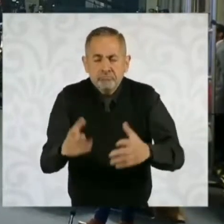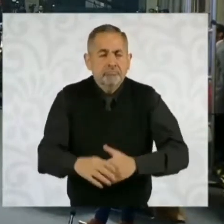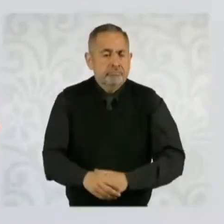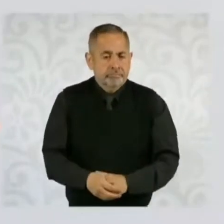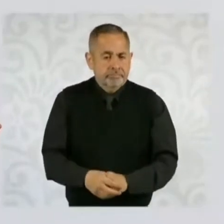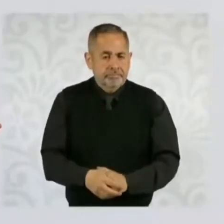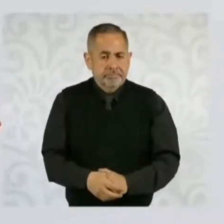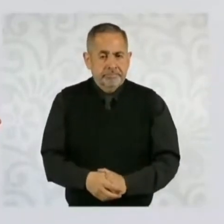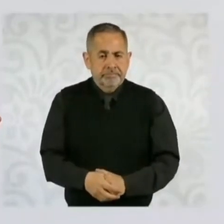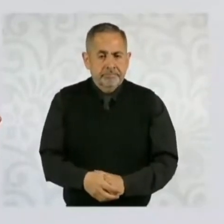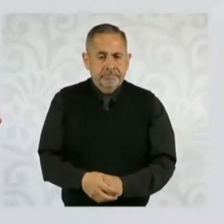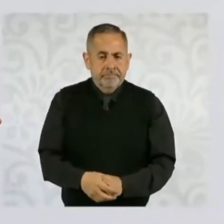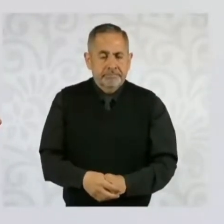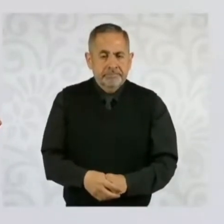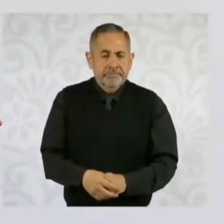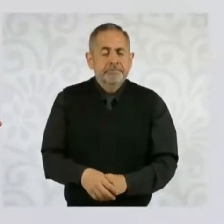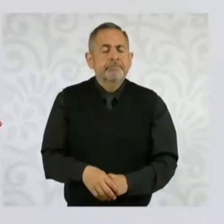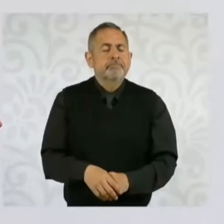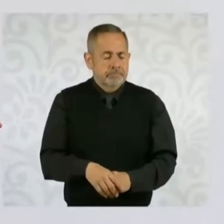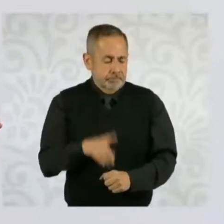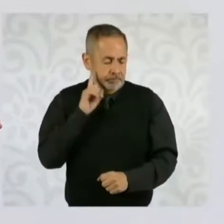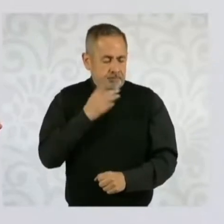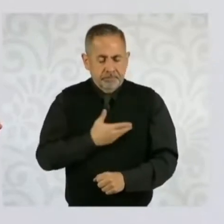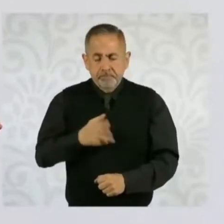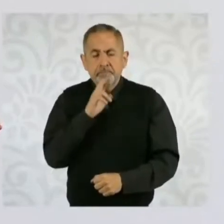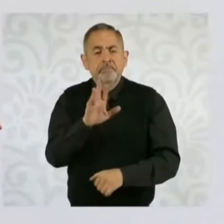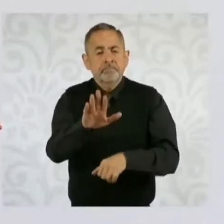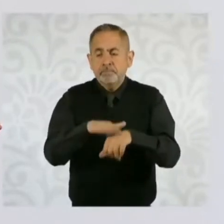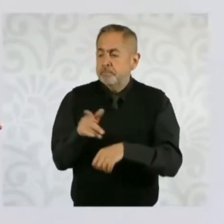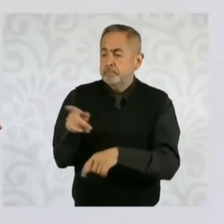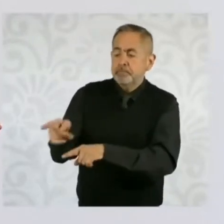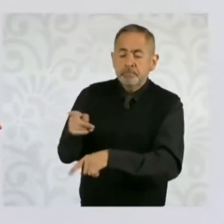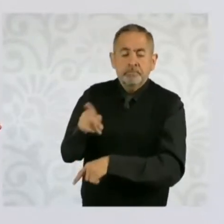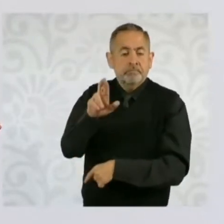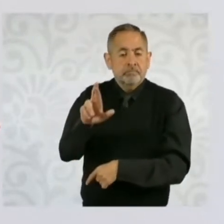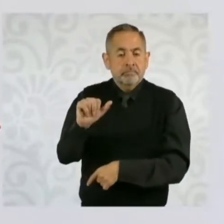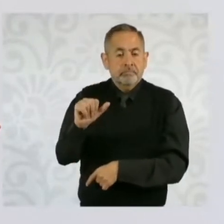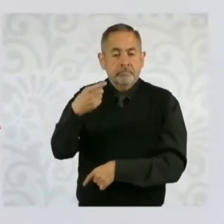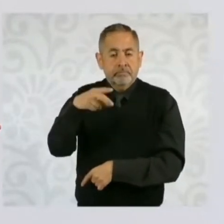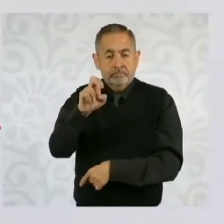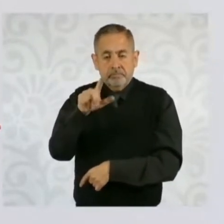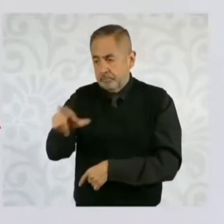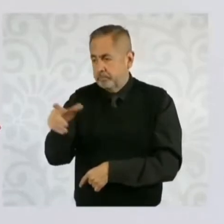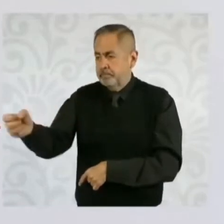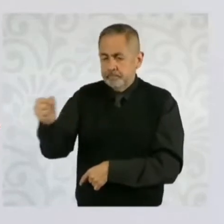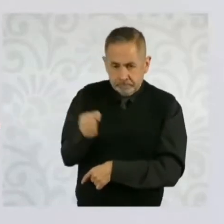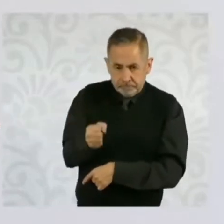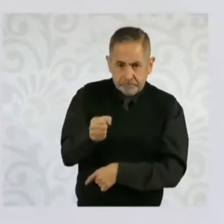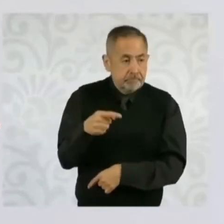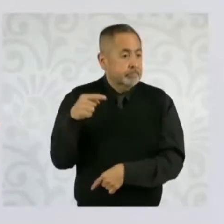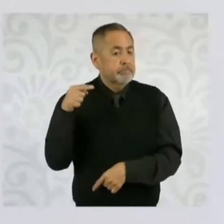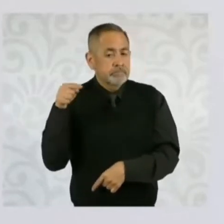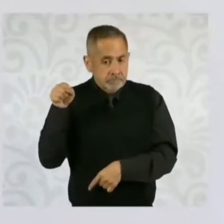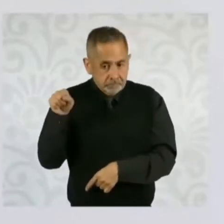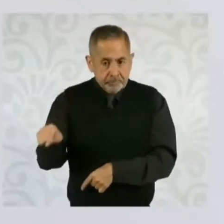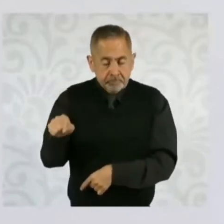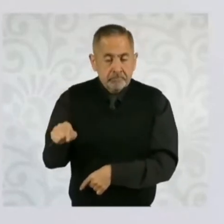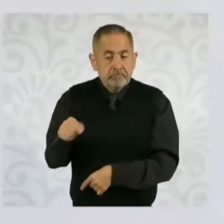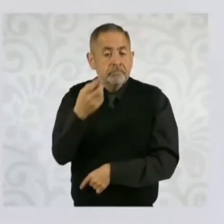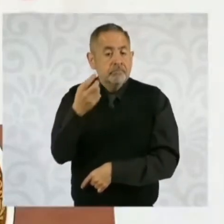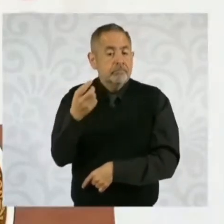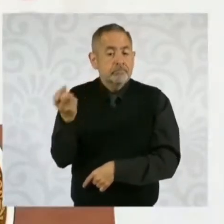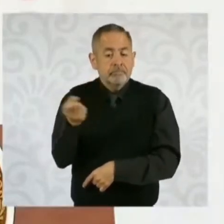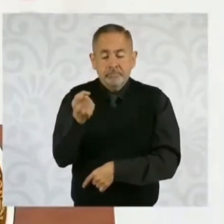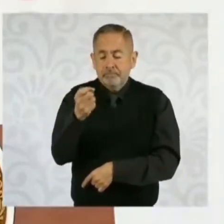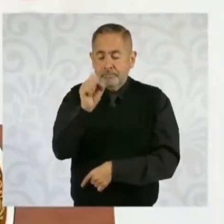Vamos a invitar a Raquel Buenrostro. La Secretaría de la Función Pública se transforma en Secretaría Anticorrupción y de Buen